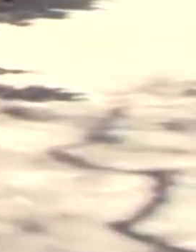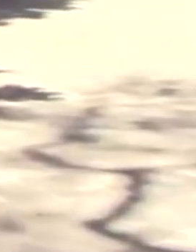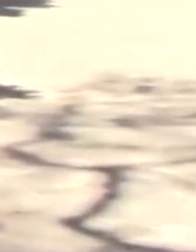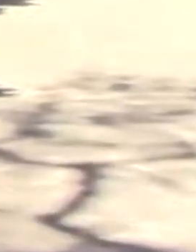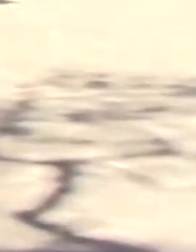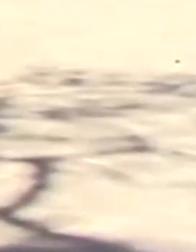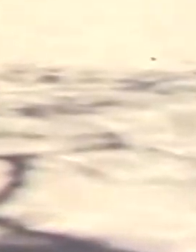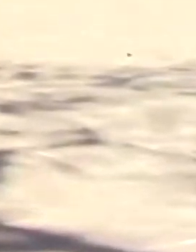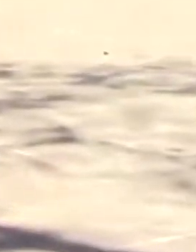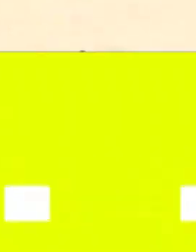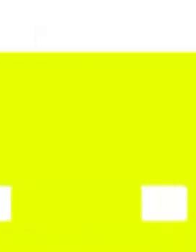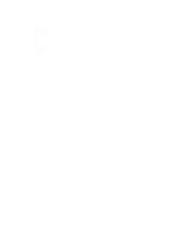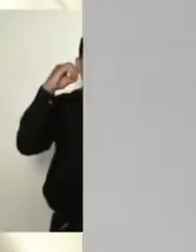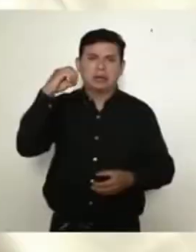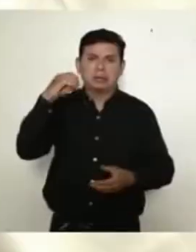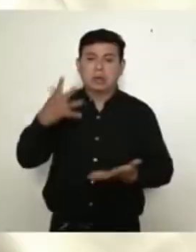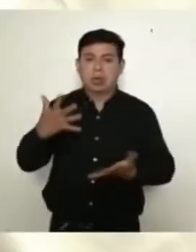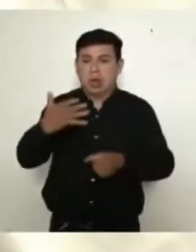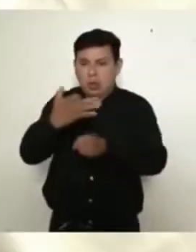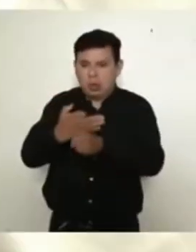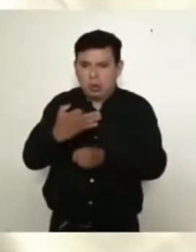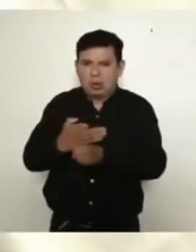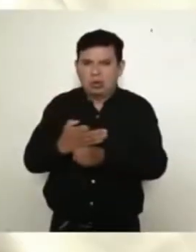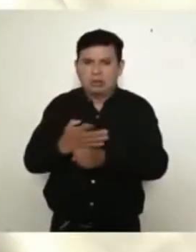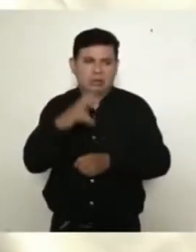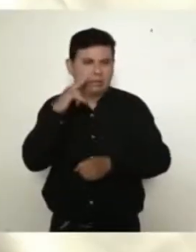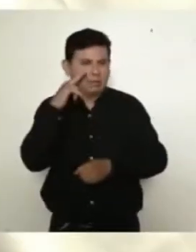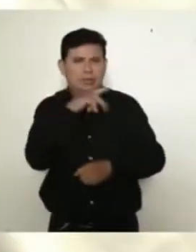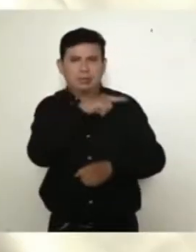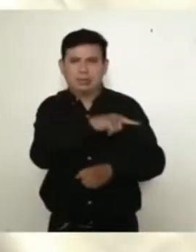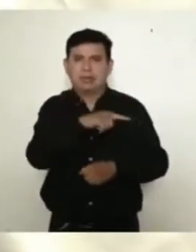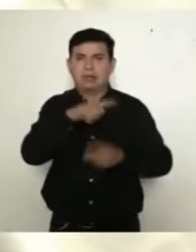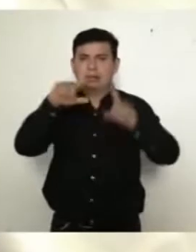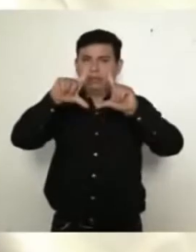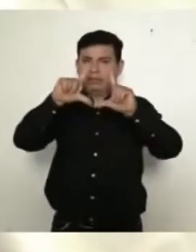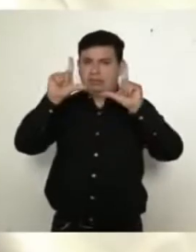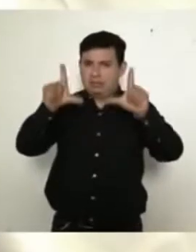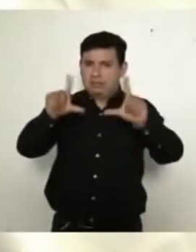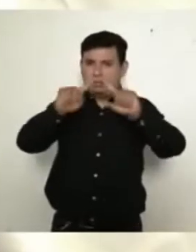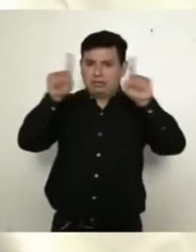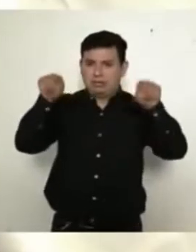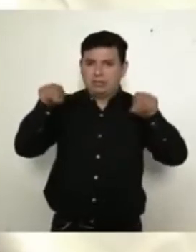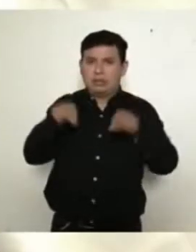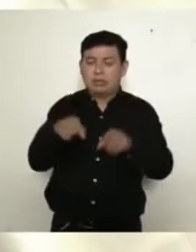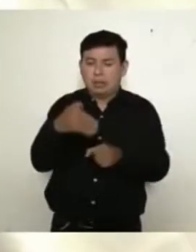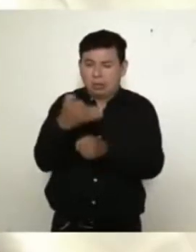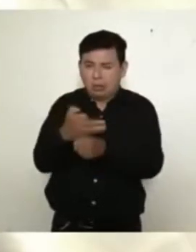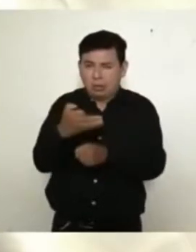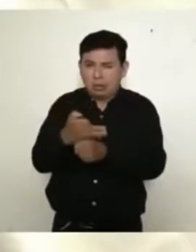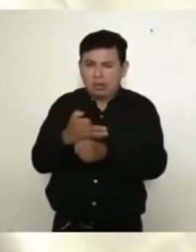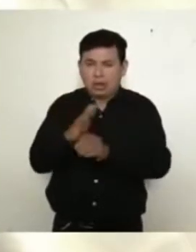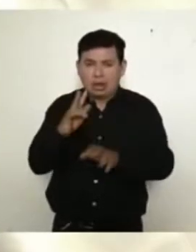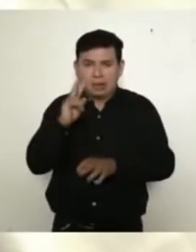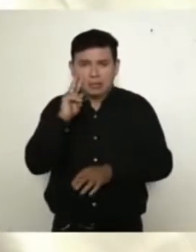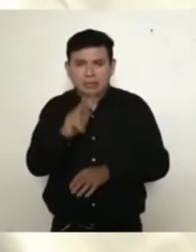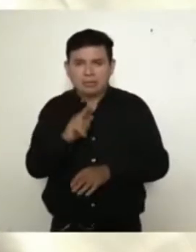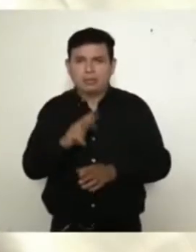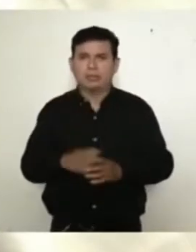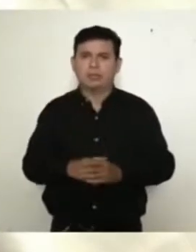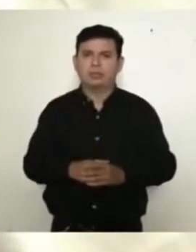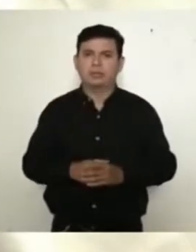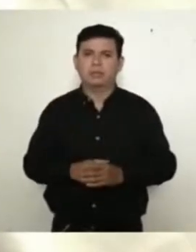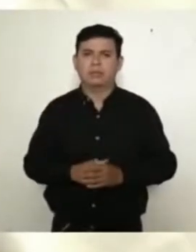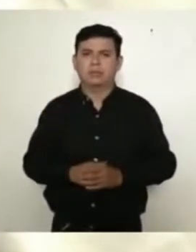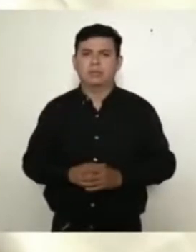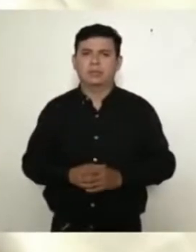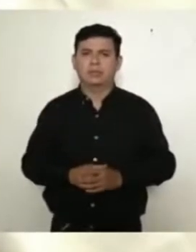manera voluntaria. Al día de hoy, como lo pudimos ver en la lámina, hemos tenido de